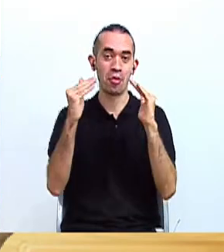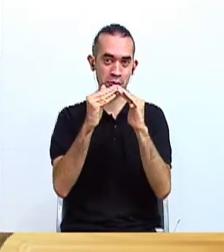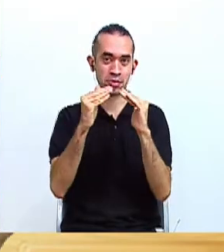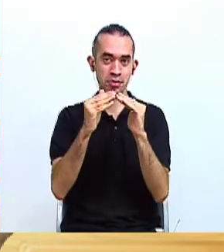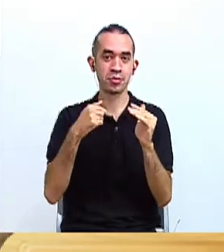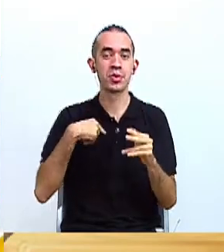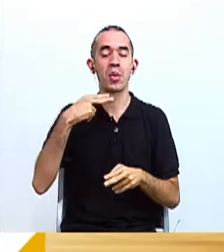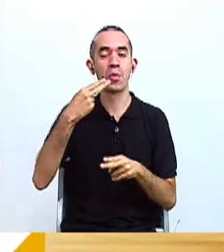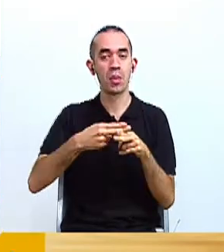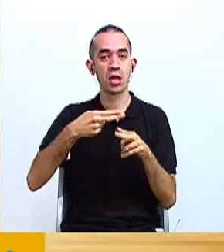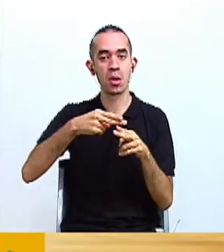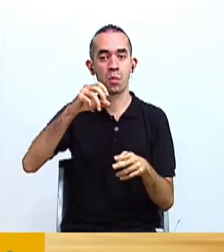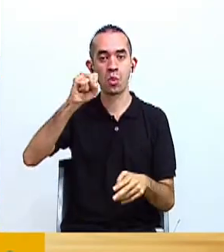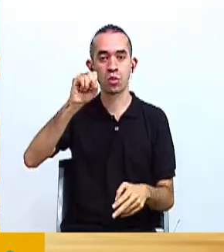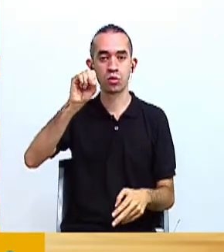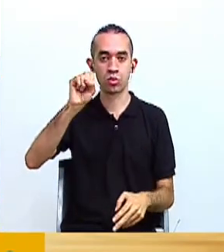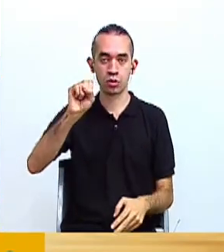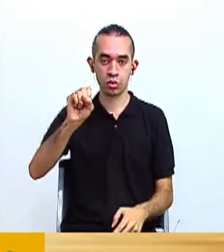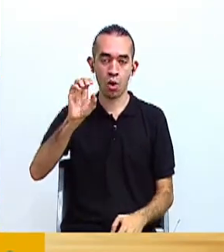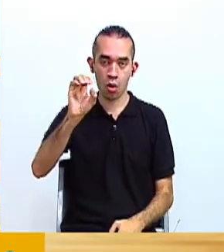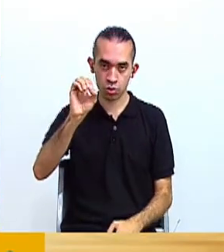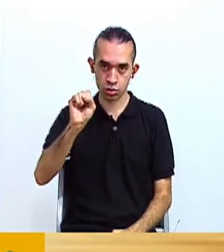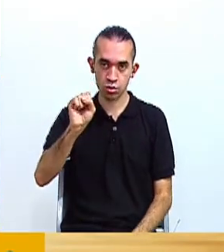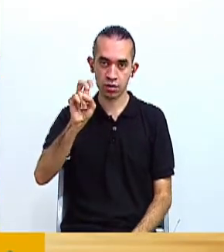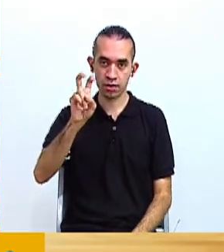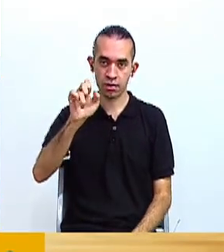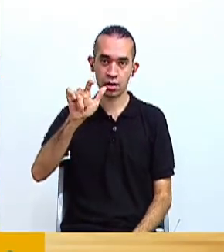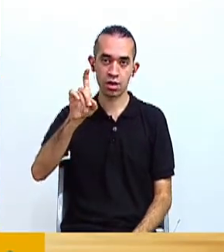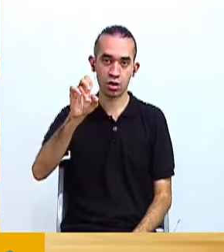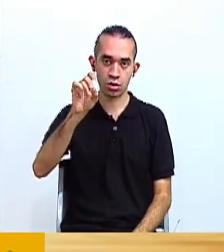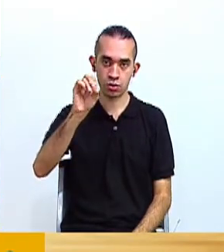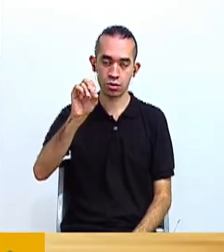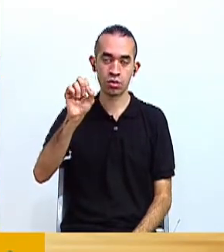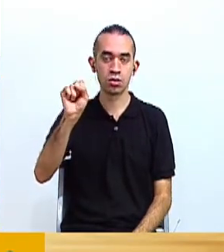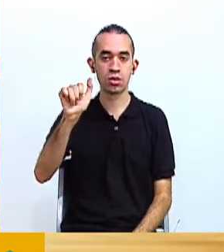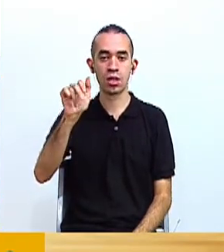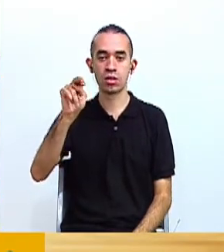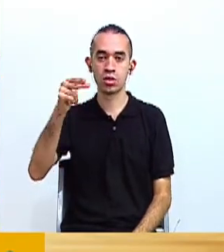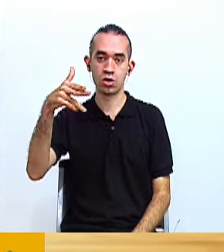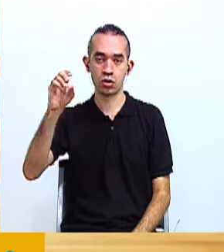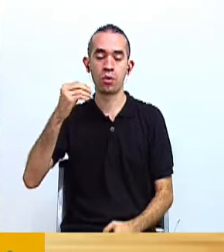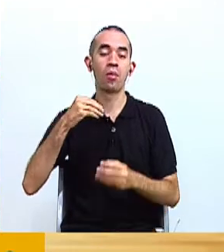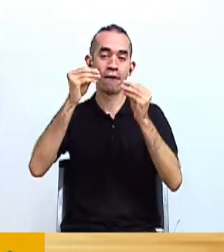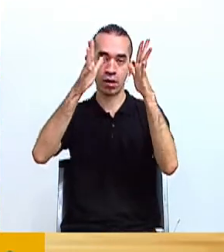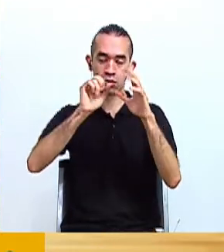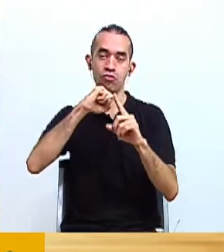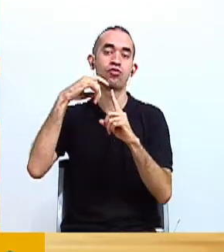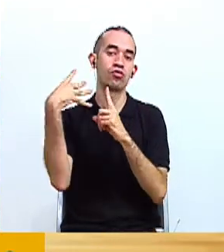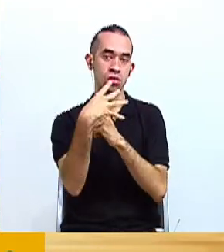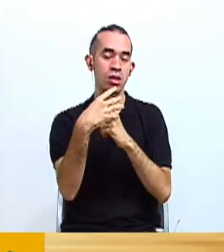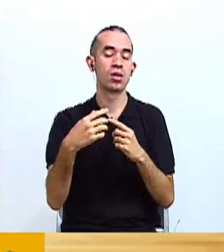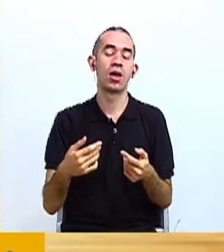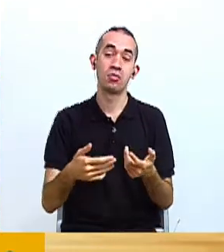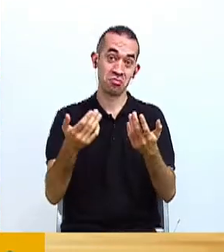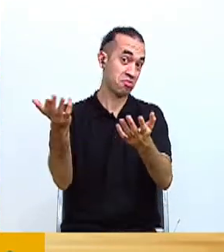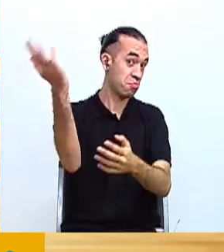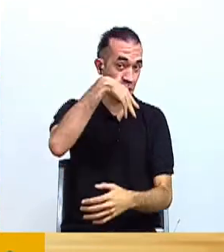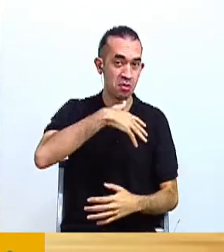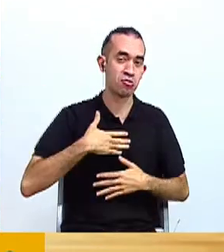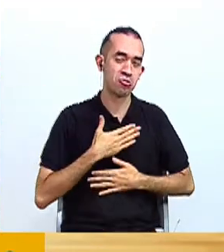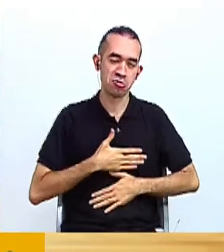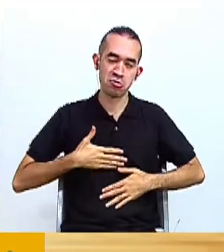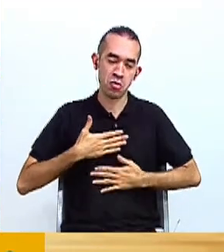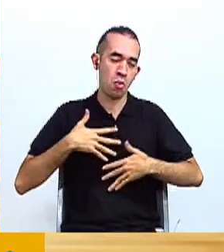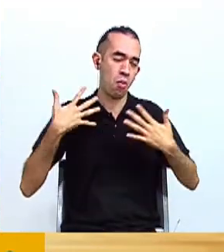Mi nombre es Osvaldo Sancho, tu profesor de Estudios Sociales. Y vengo acá para invitarte a una aventura fascinante por la